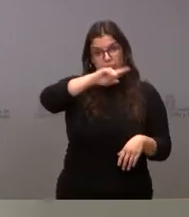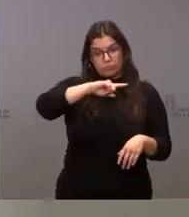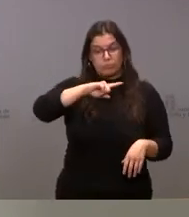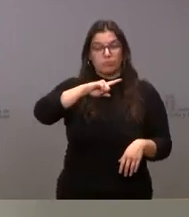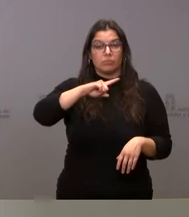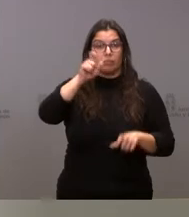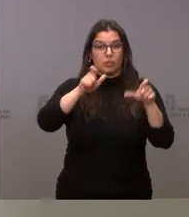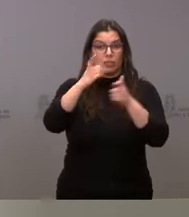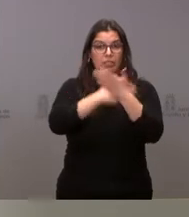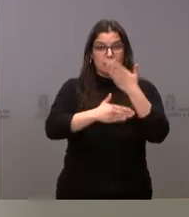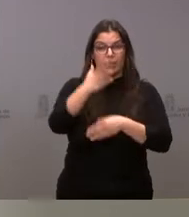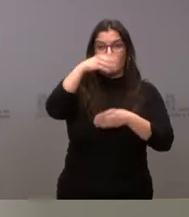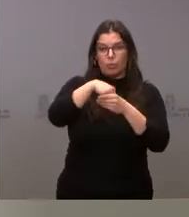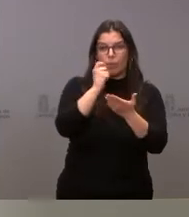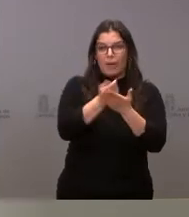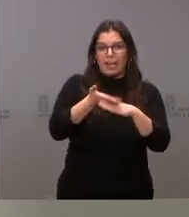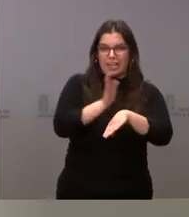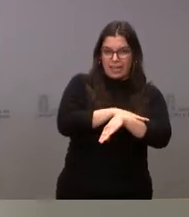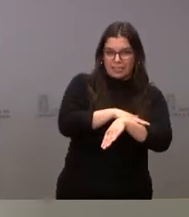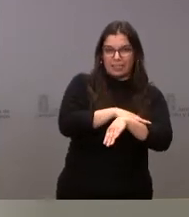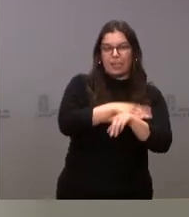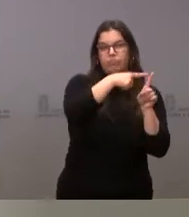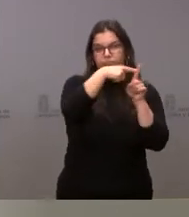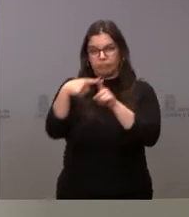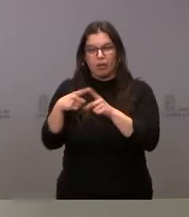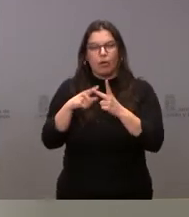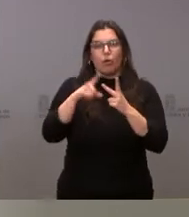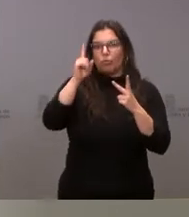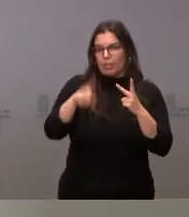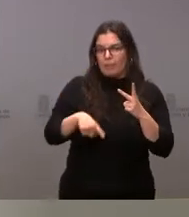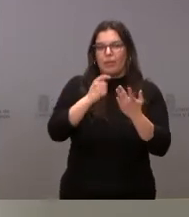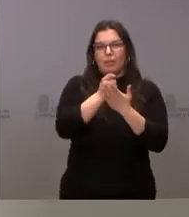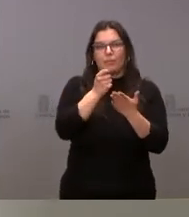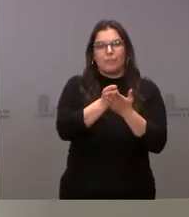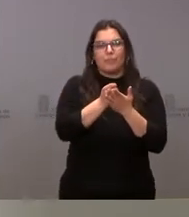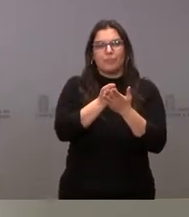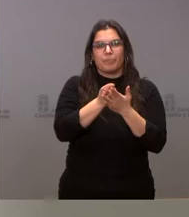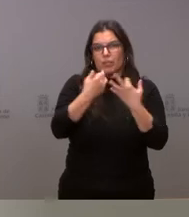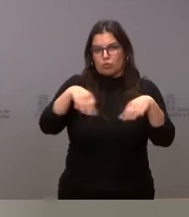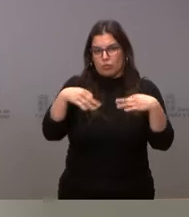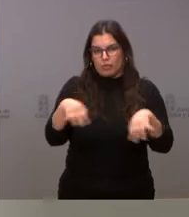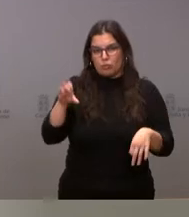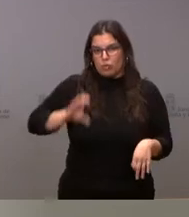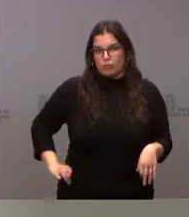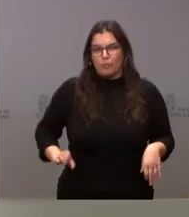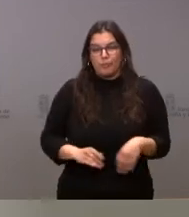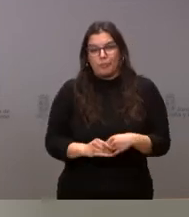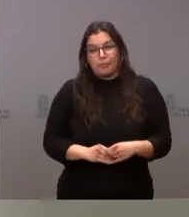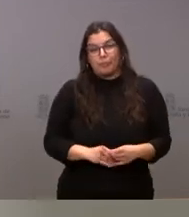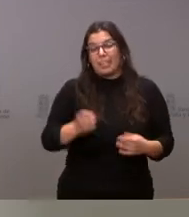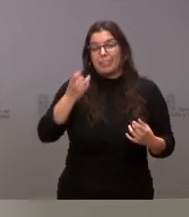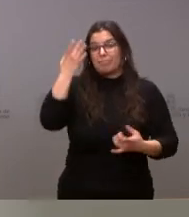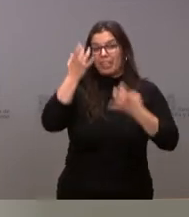discapacidad, incluyendo tanto las pagas extraordinarias de vengadas en este periodo, como la retribución ordinaria. Y este tipo de